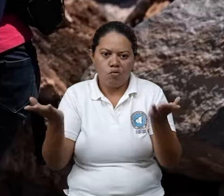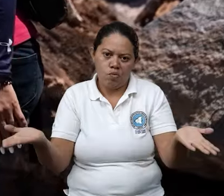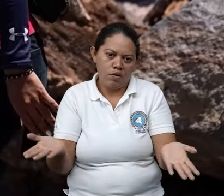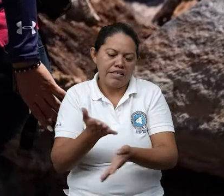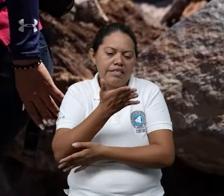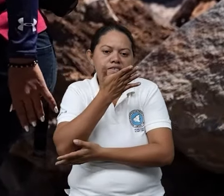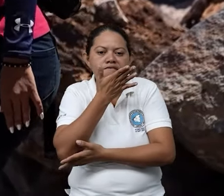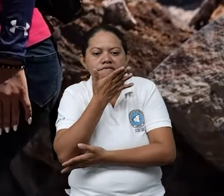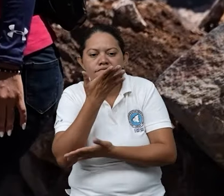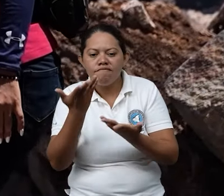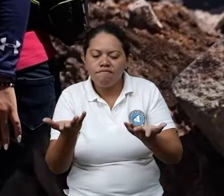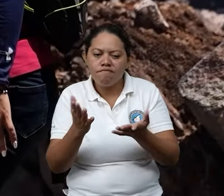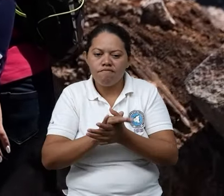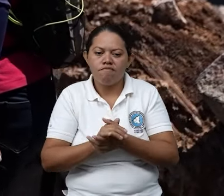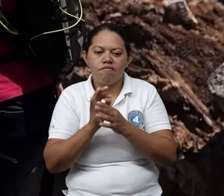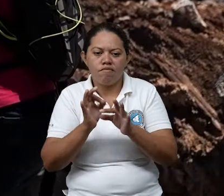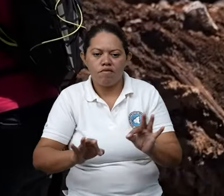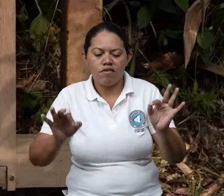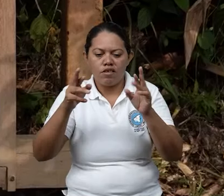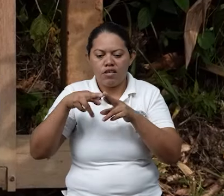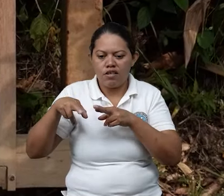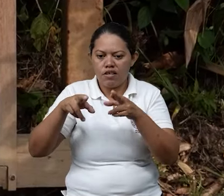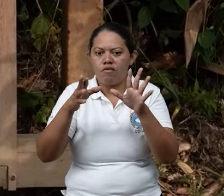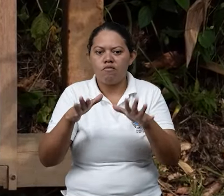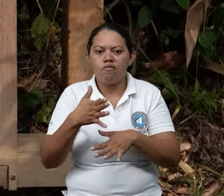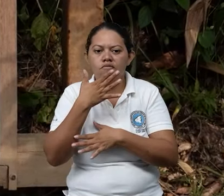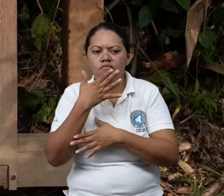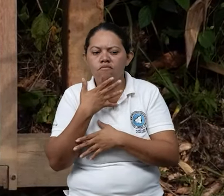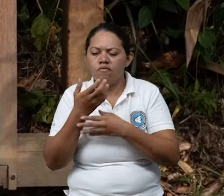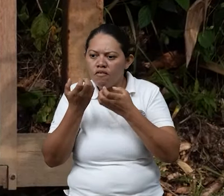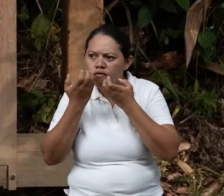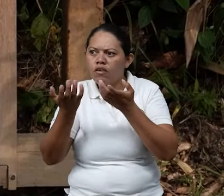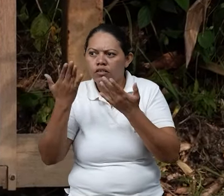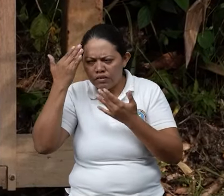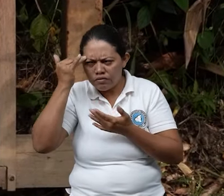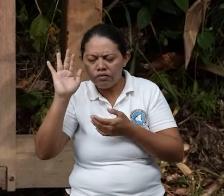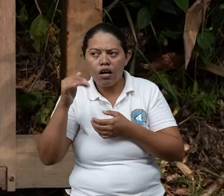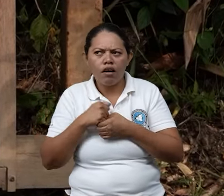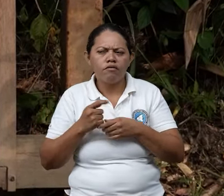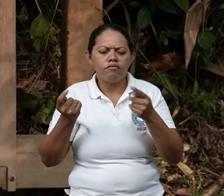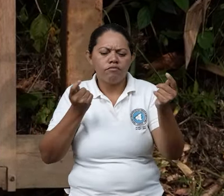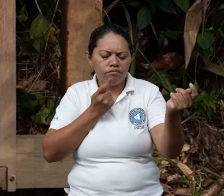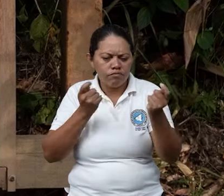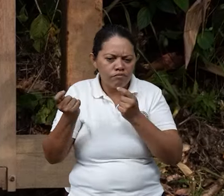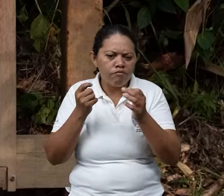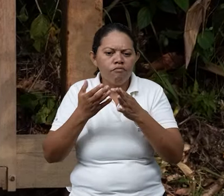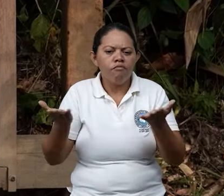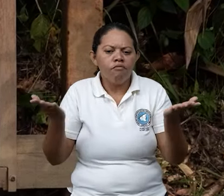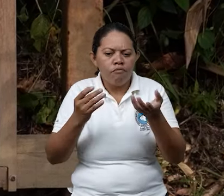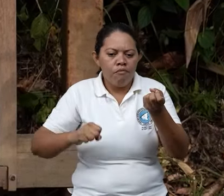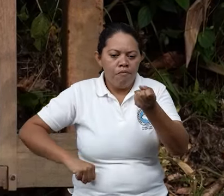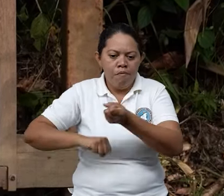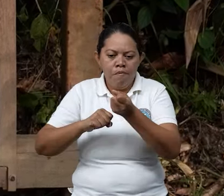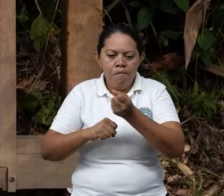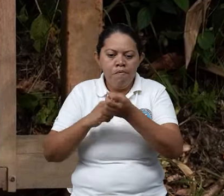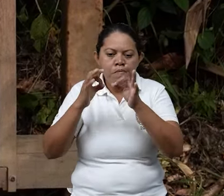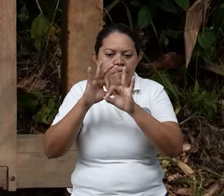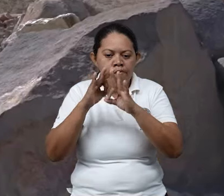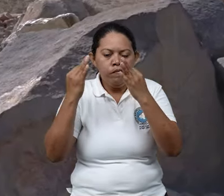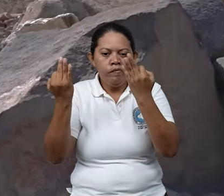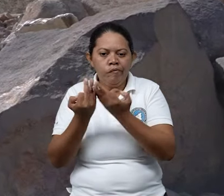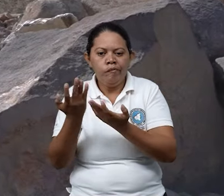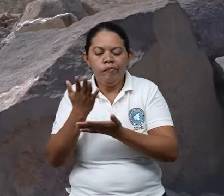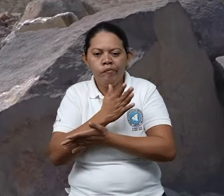Entonces, lo que sí están ellos atentos es a cómo conmover que las personas estén